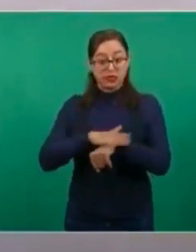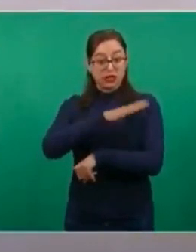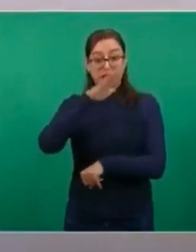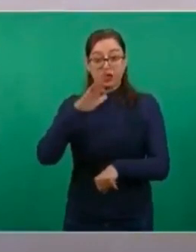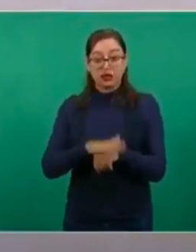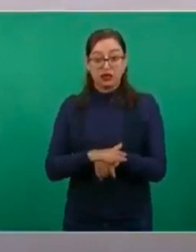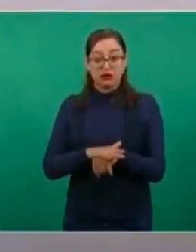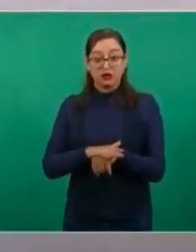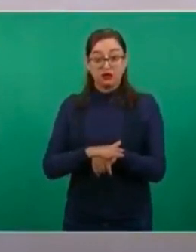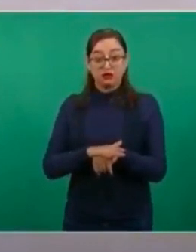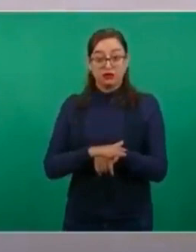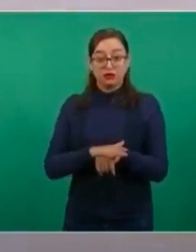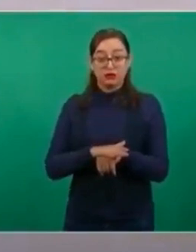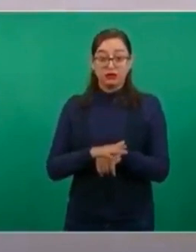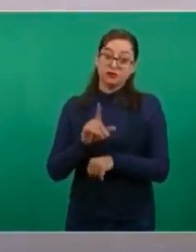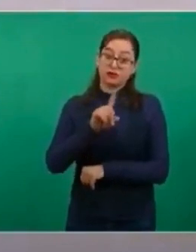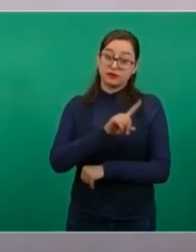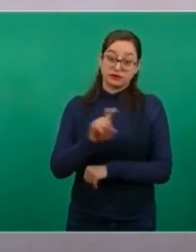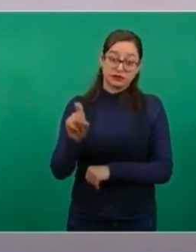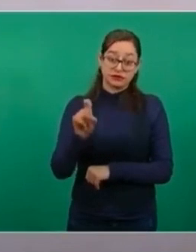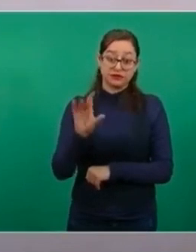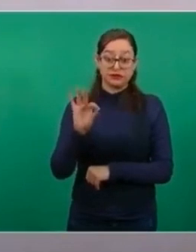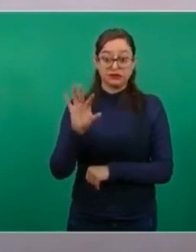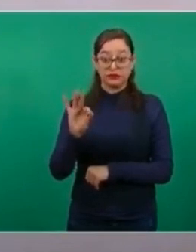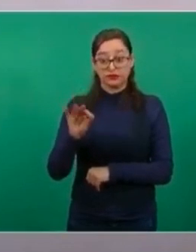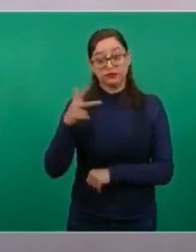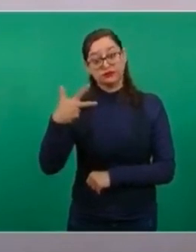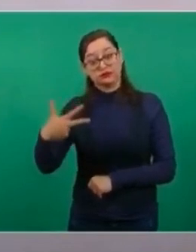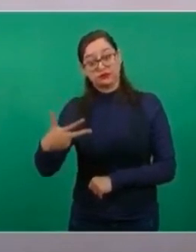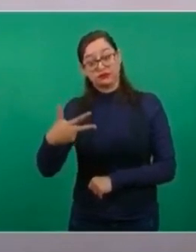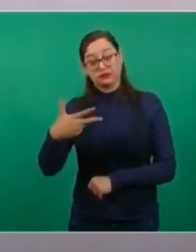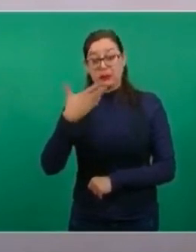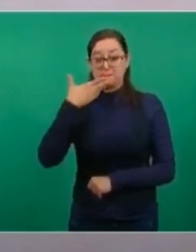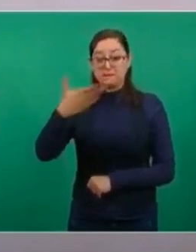148.